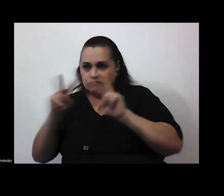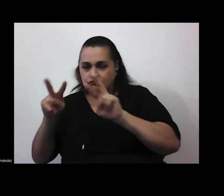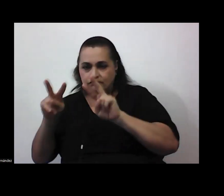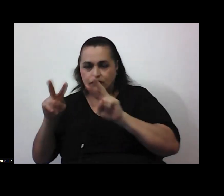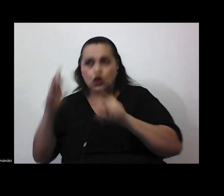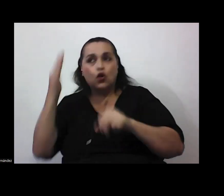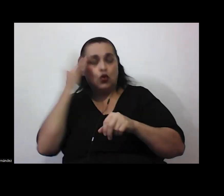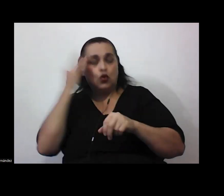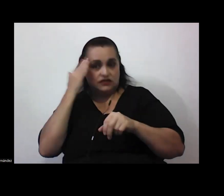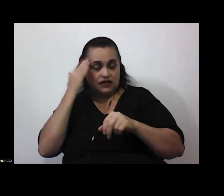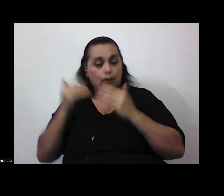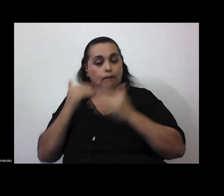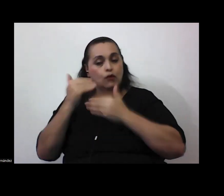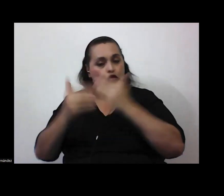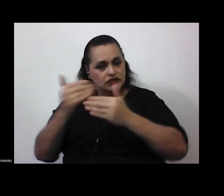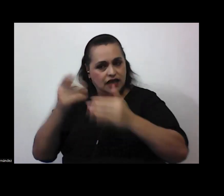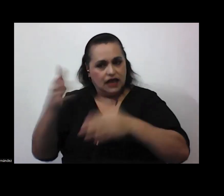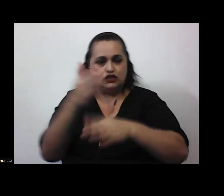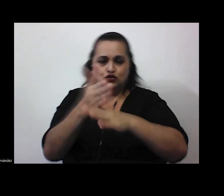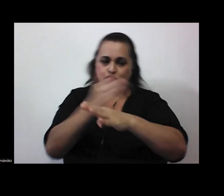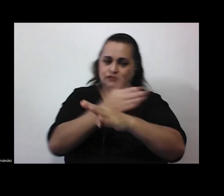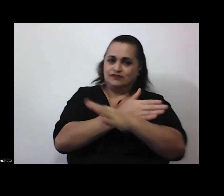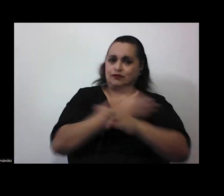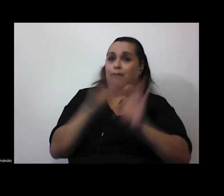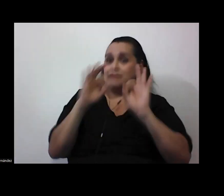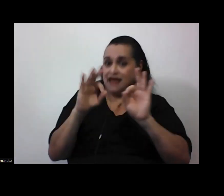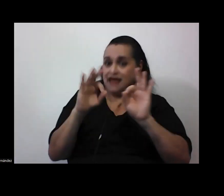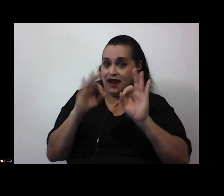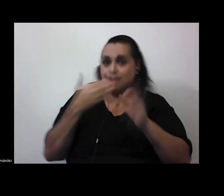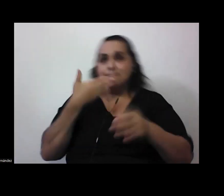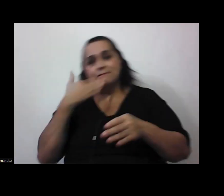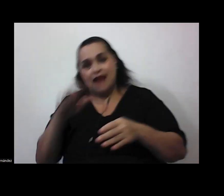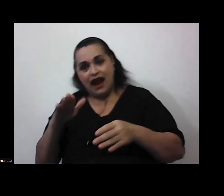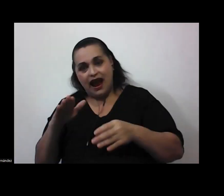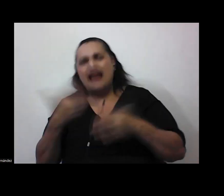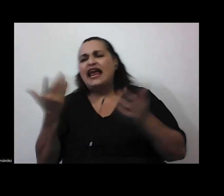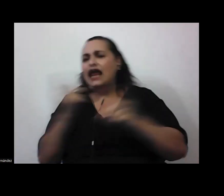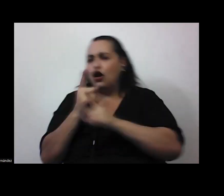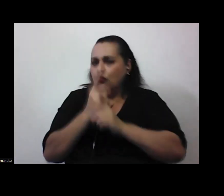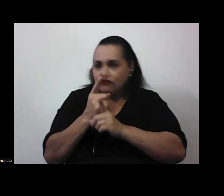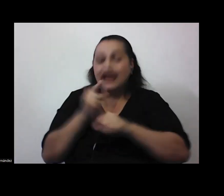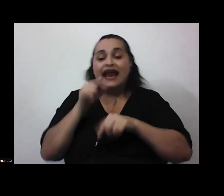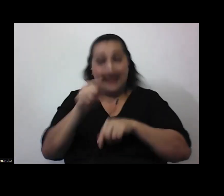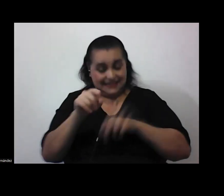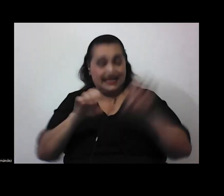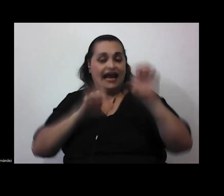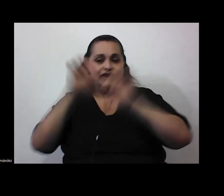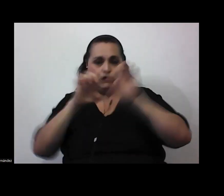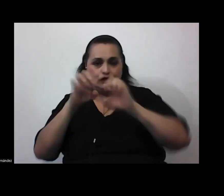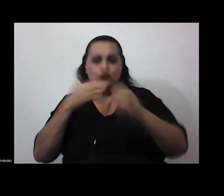conscientemente el proceso para saber si vamos bien si vamos mal qué tenemos que corregir esa es la evaluación bien entendida